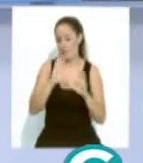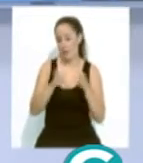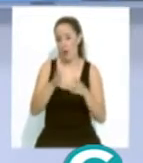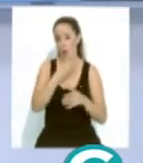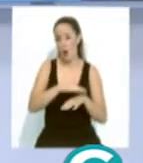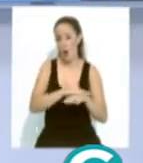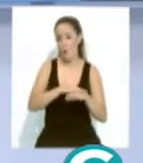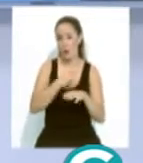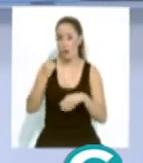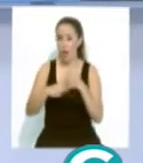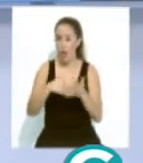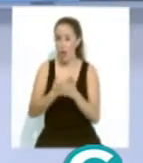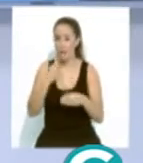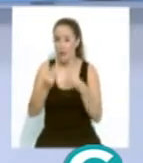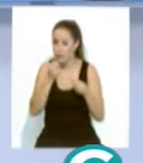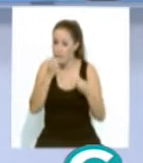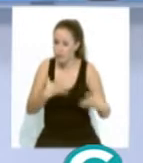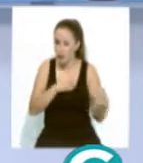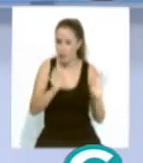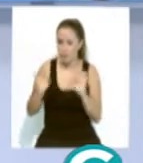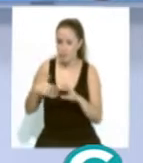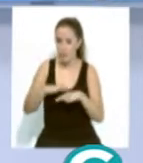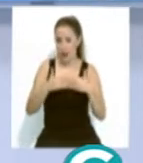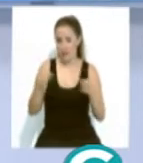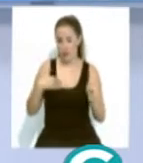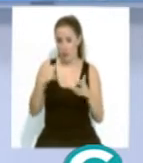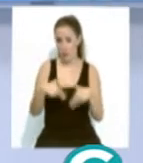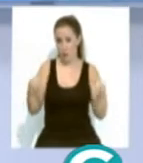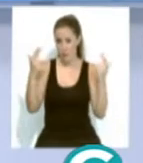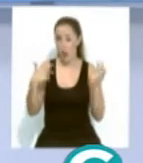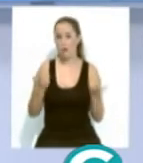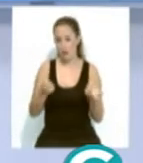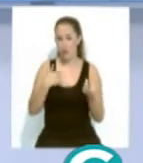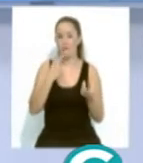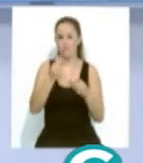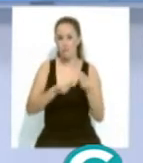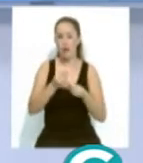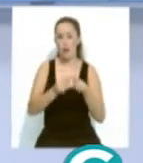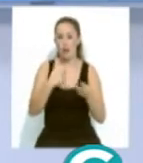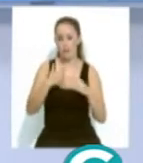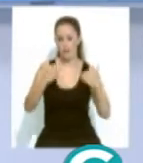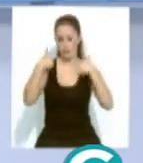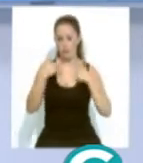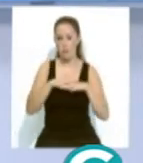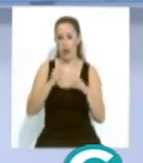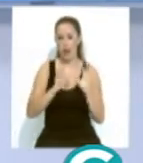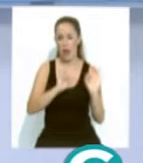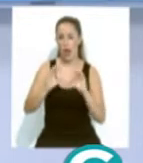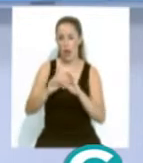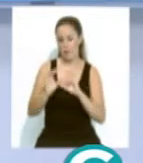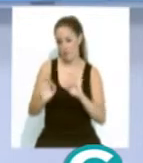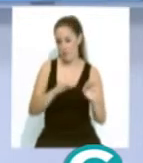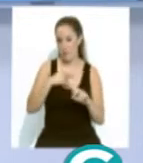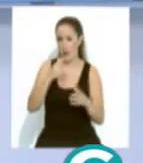una vez esto se produzca y esté en buenas condiciones abierto al público, volverán a mostrar su disposición a hacerse cargo de la gestión de este espacio